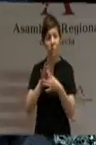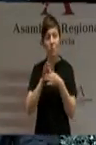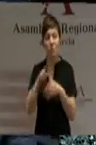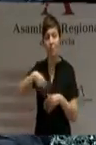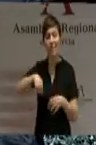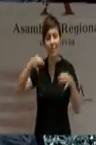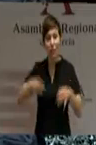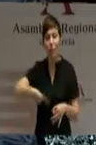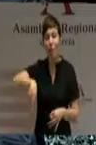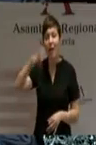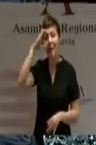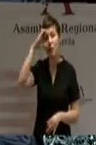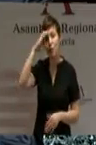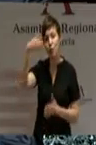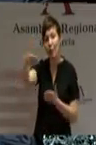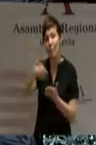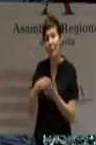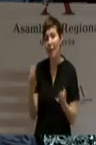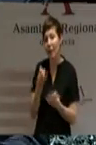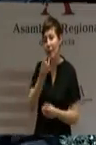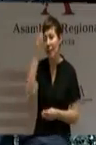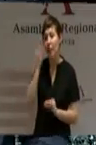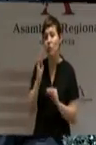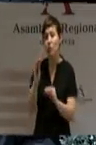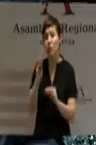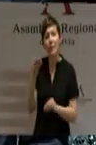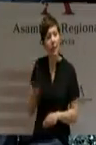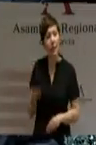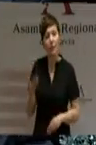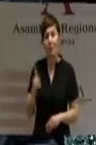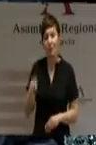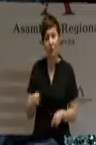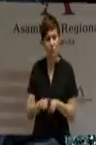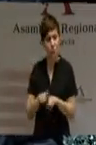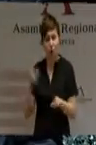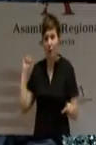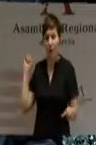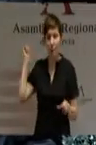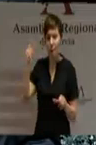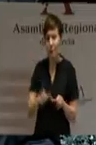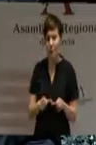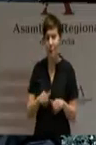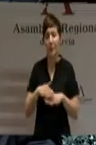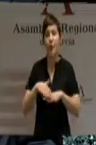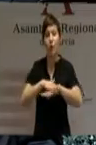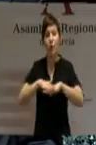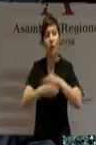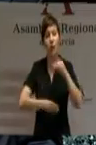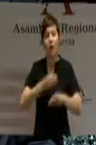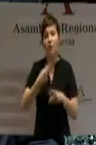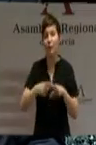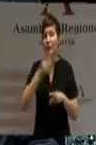y que sus ideas son decisivas, como lo han sido siempre, para que el Gobierno gestione con asiento.